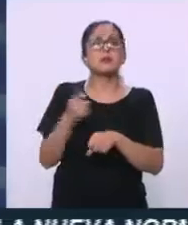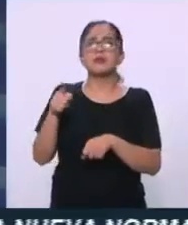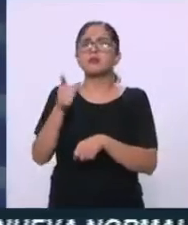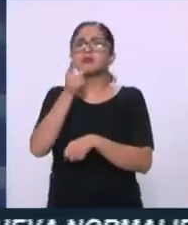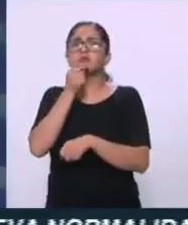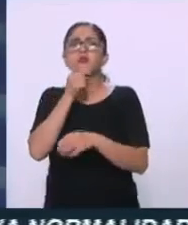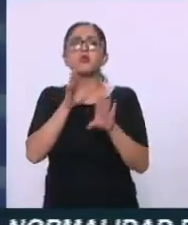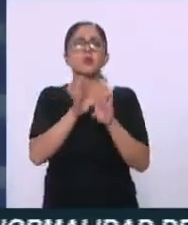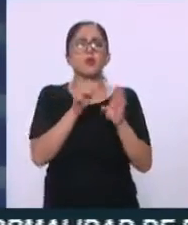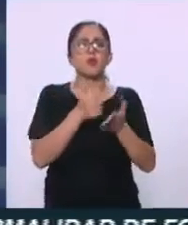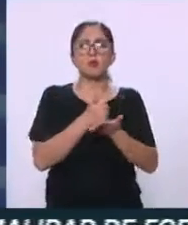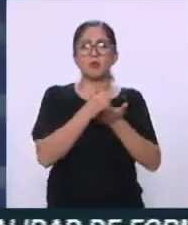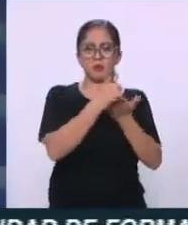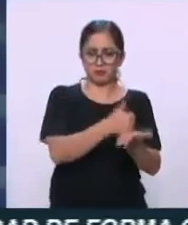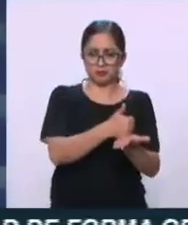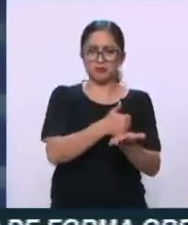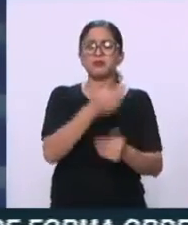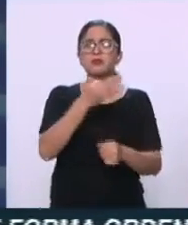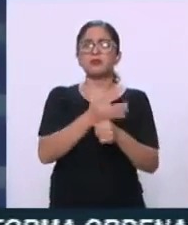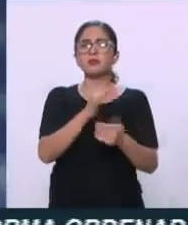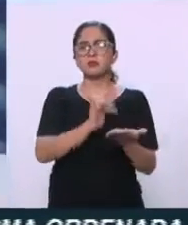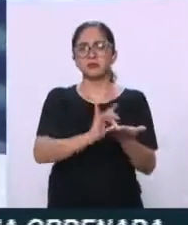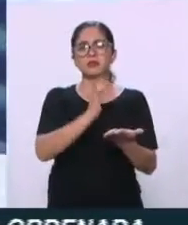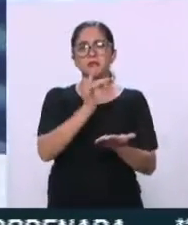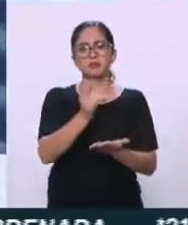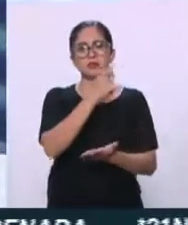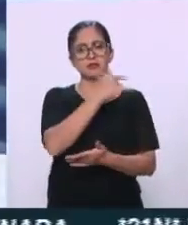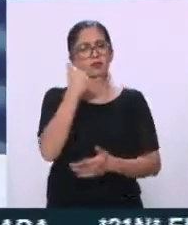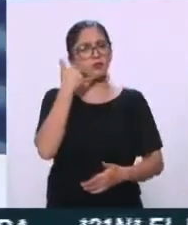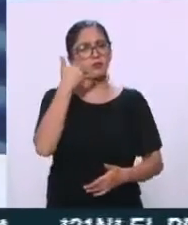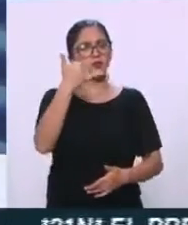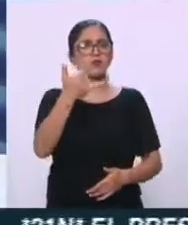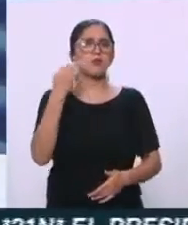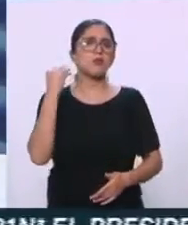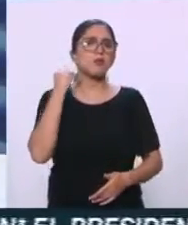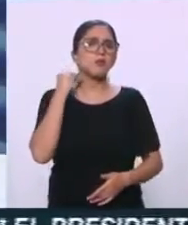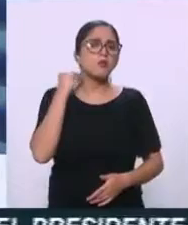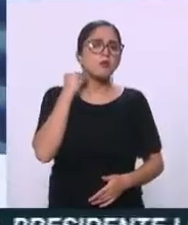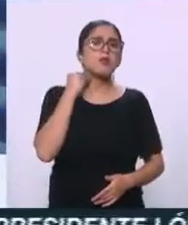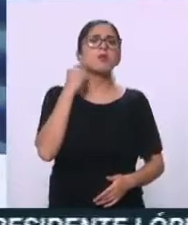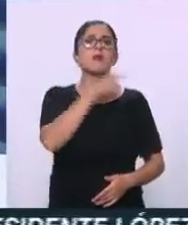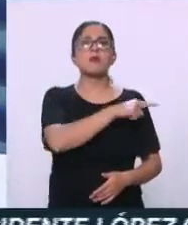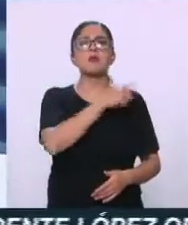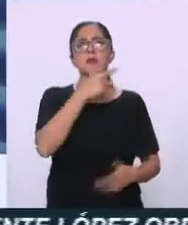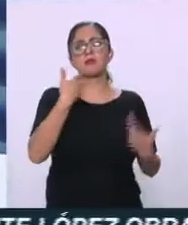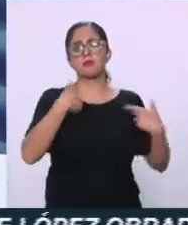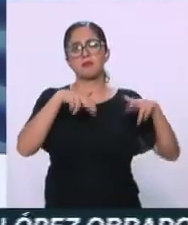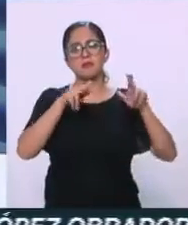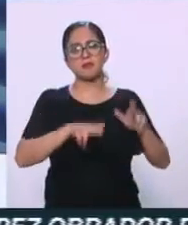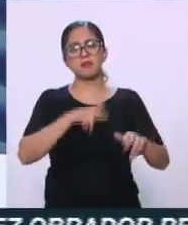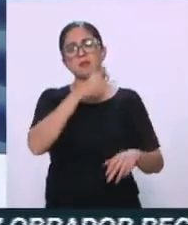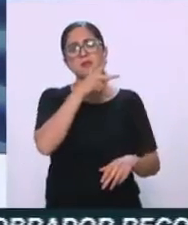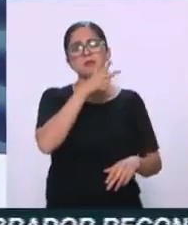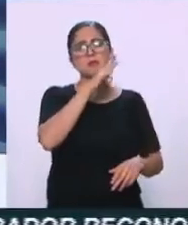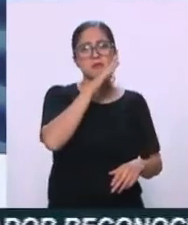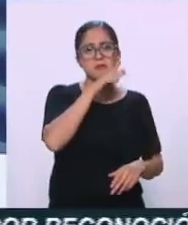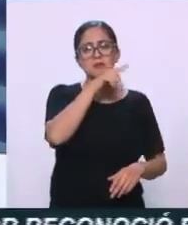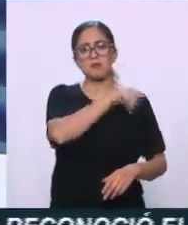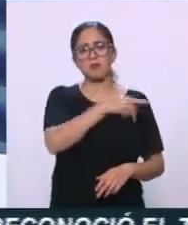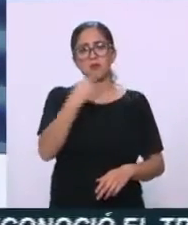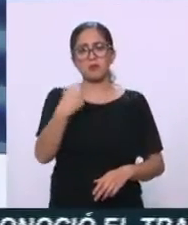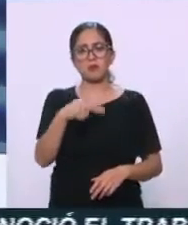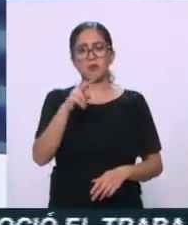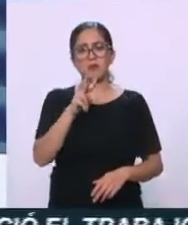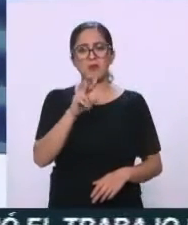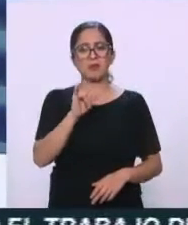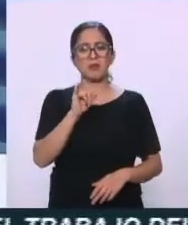Un saludo y agradezco esta noche que nos tome la llamada el abogado de los padres, de las madres de los 43 de Ayotzinapa, Vidulfo Rosales